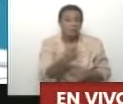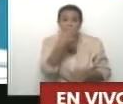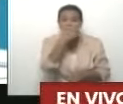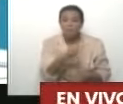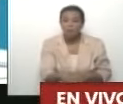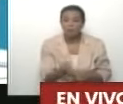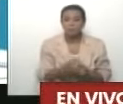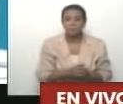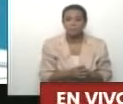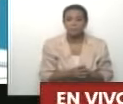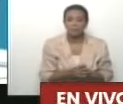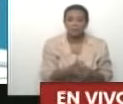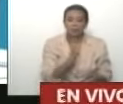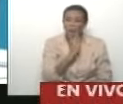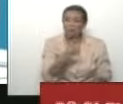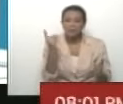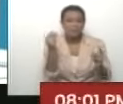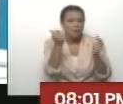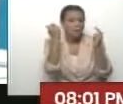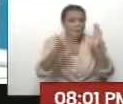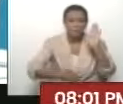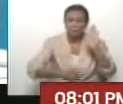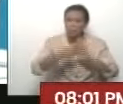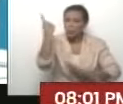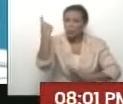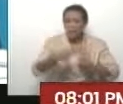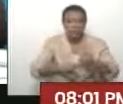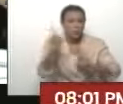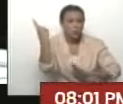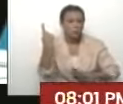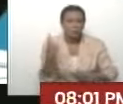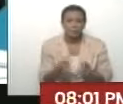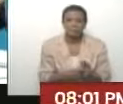de Carabobo, esto va a ser un palo, pues, contra la pared. María Antonieta. Gracias.